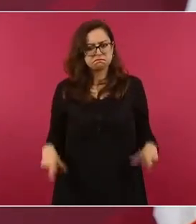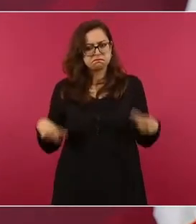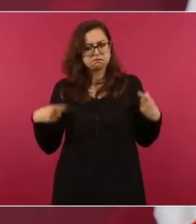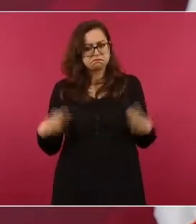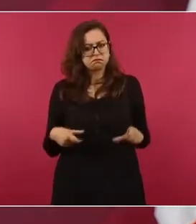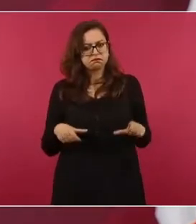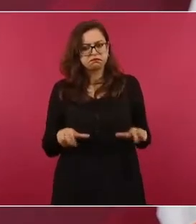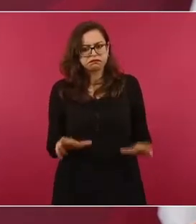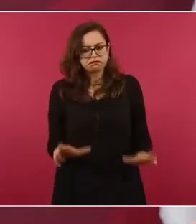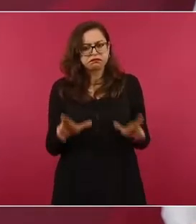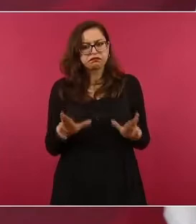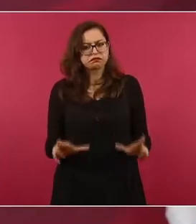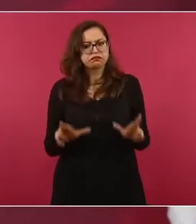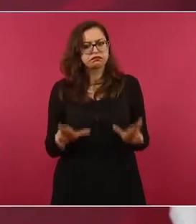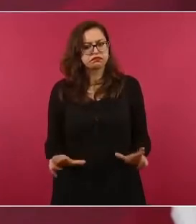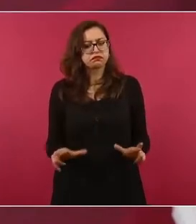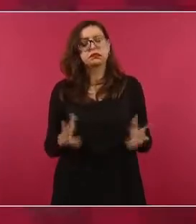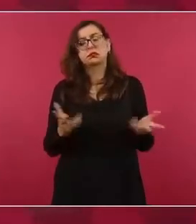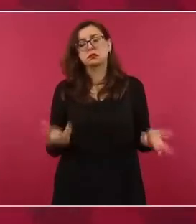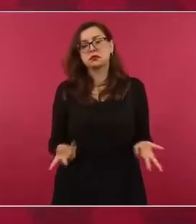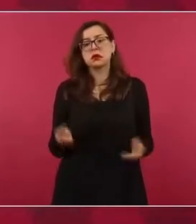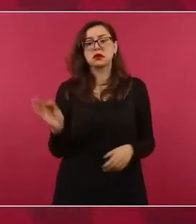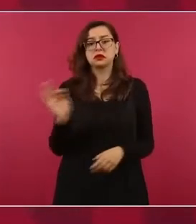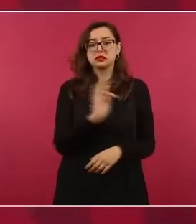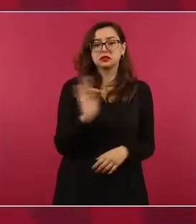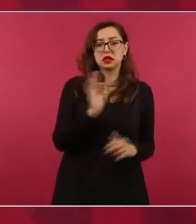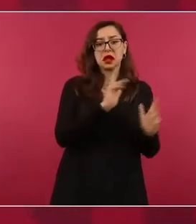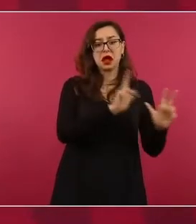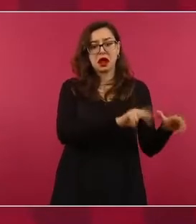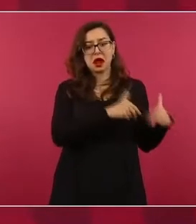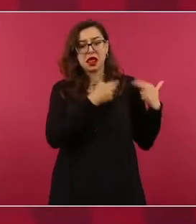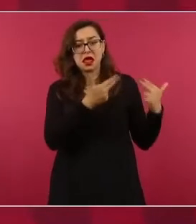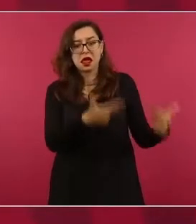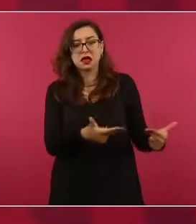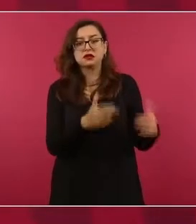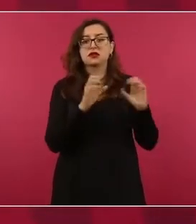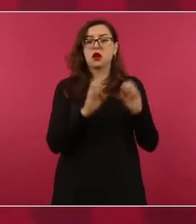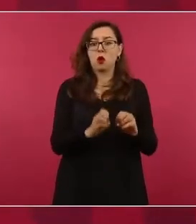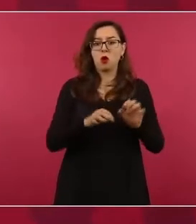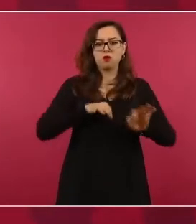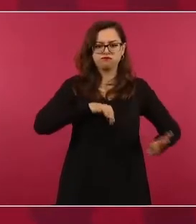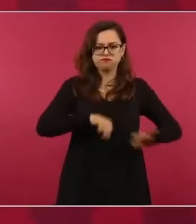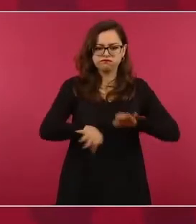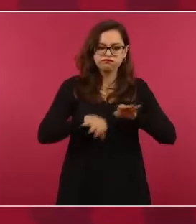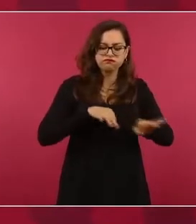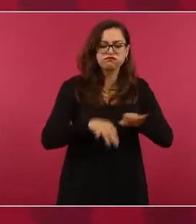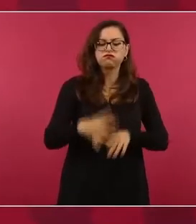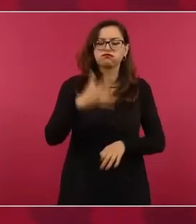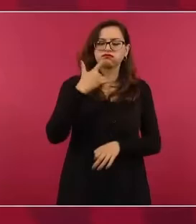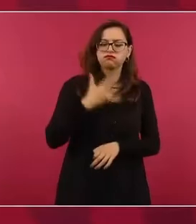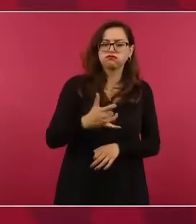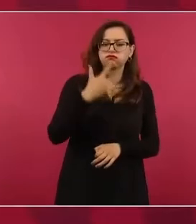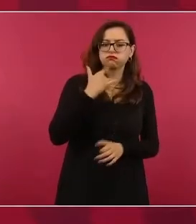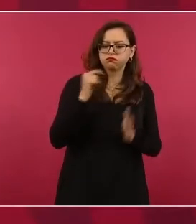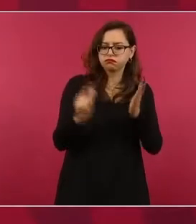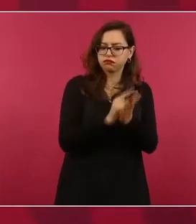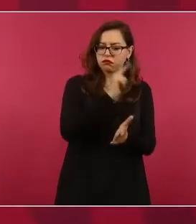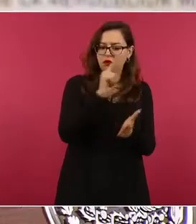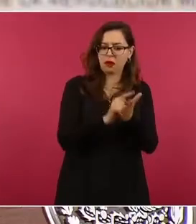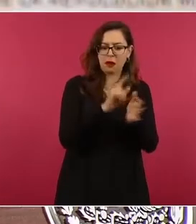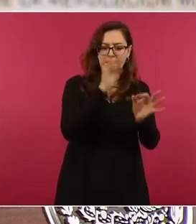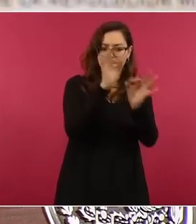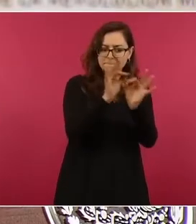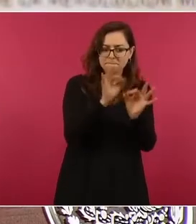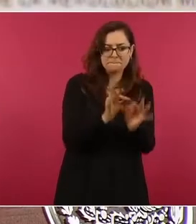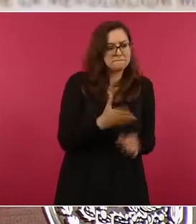que lo heredó o lo ha hecho con trabajo de conformidad con la ley y merece